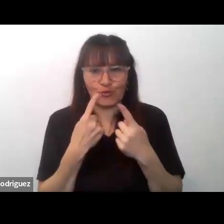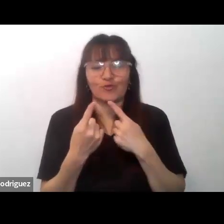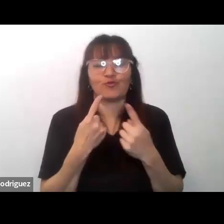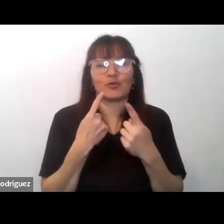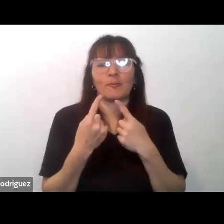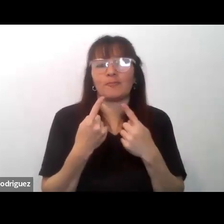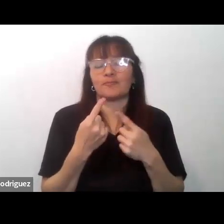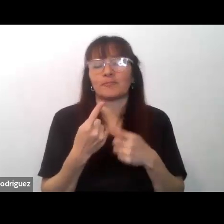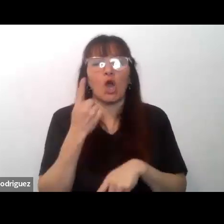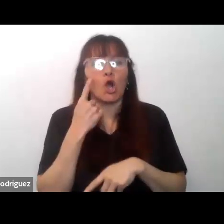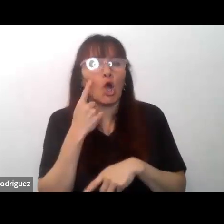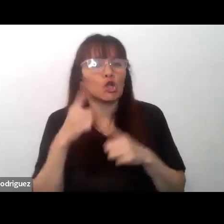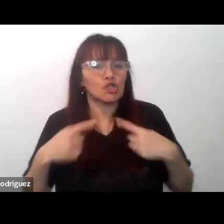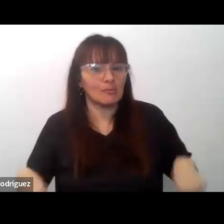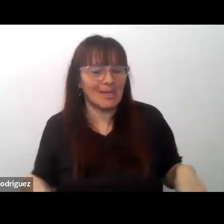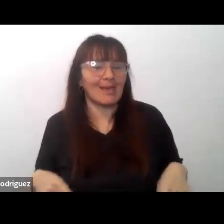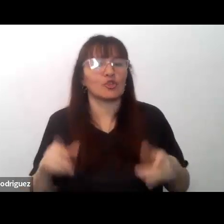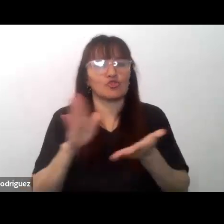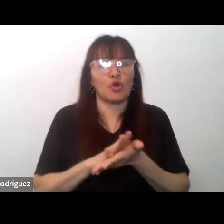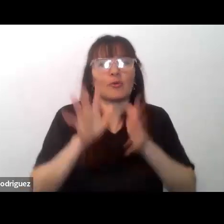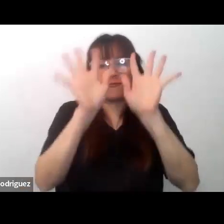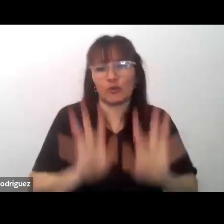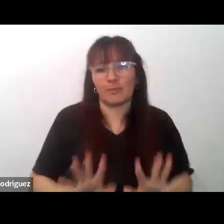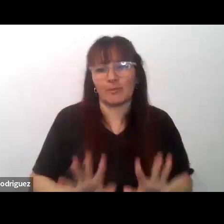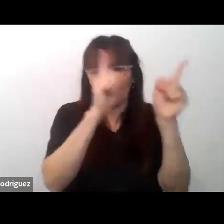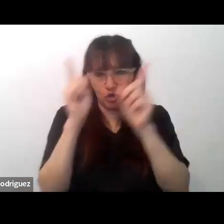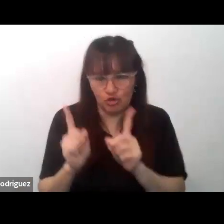de las competencias sobre la formación de los docentes